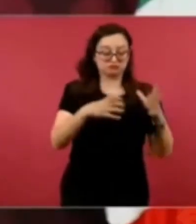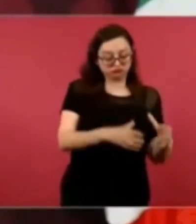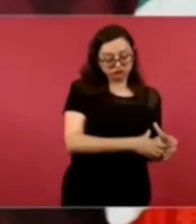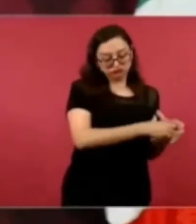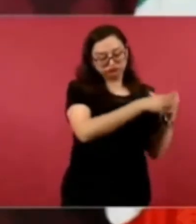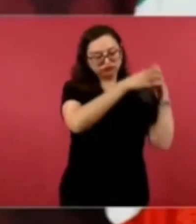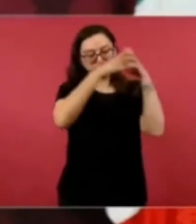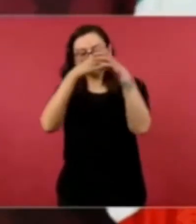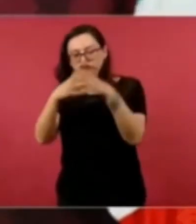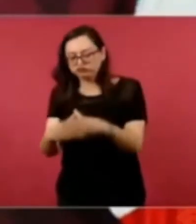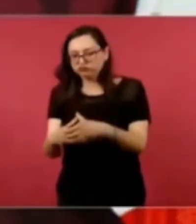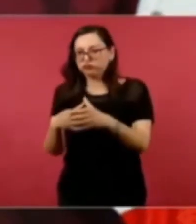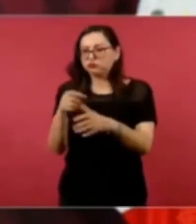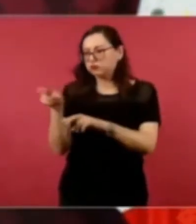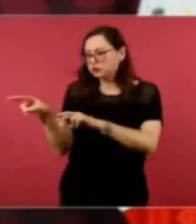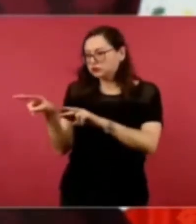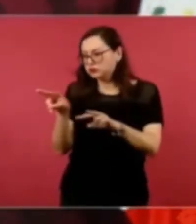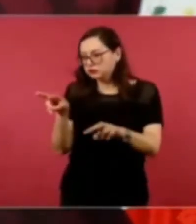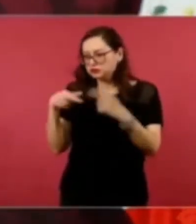son buenos